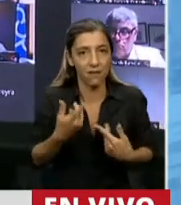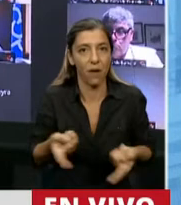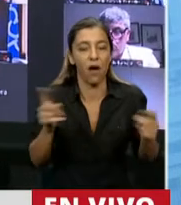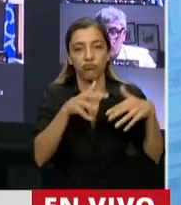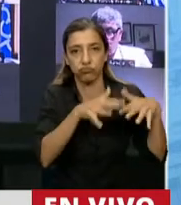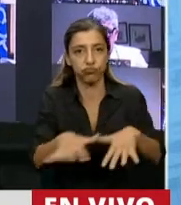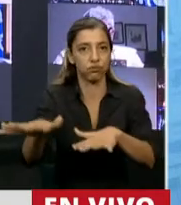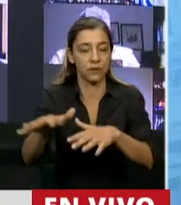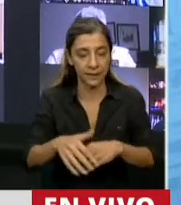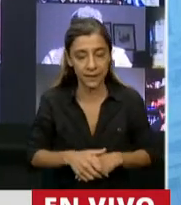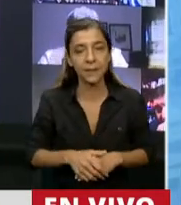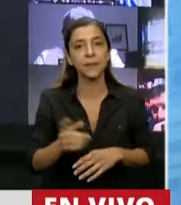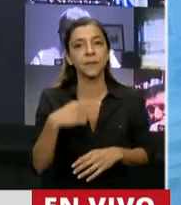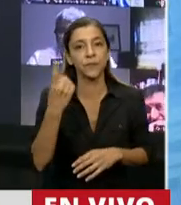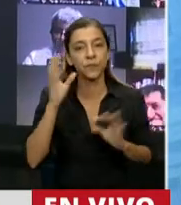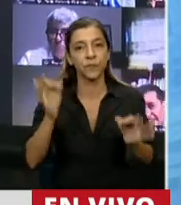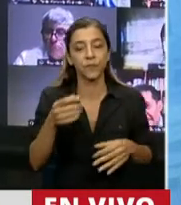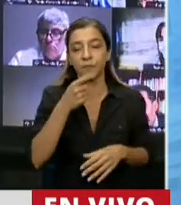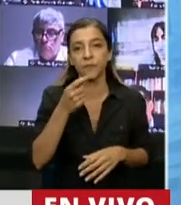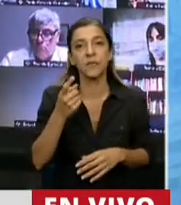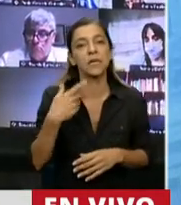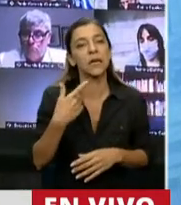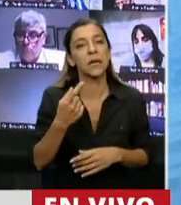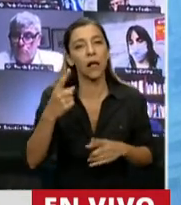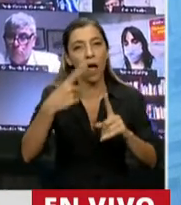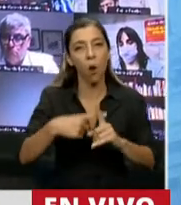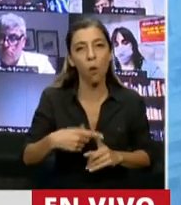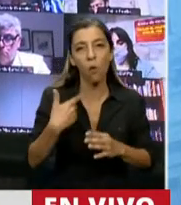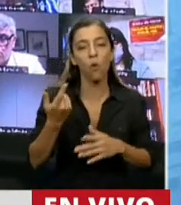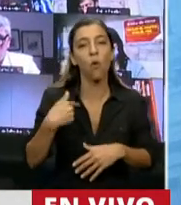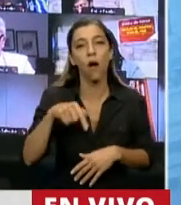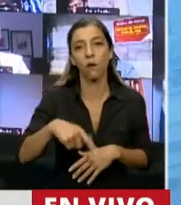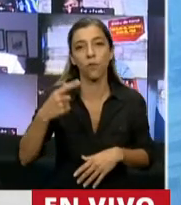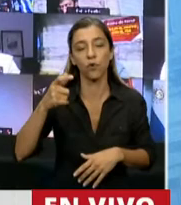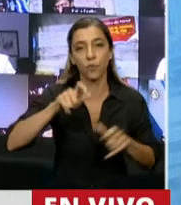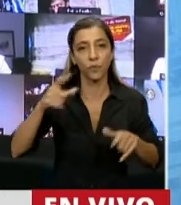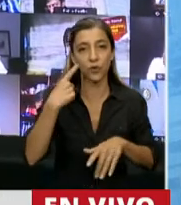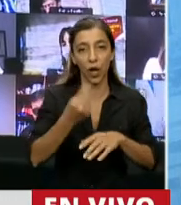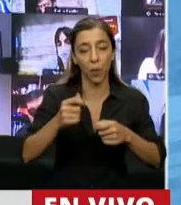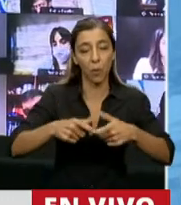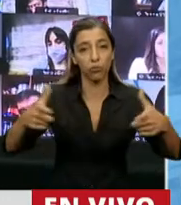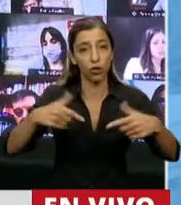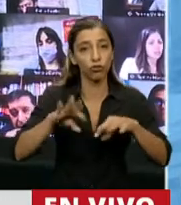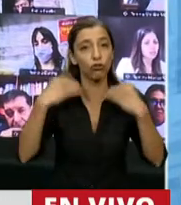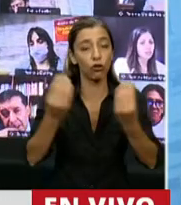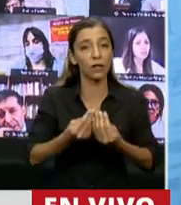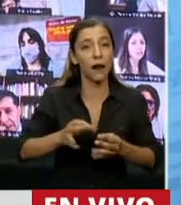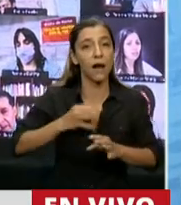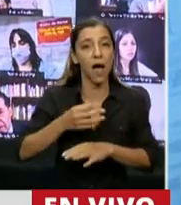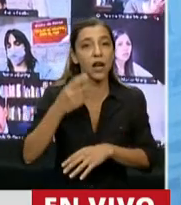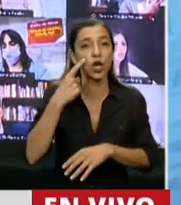Fíjense, si seguimos en el curso de crecimiento de la población, se estima que para el año 2050 vamos a llegar a ser